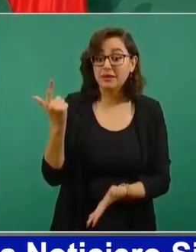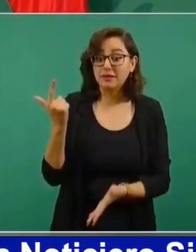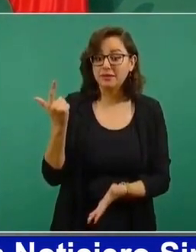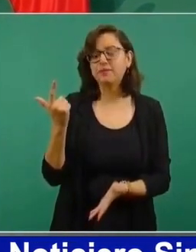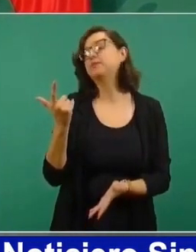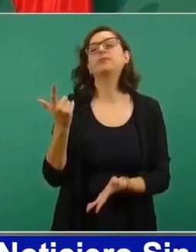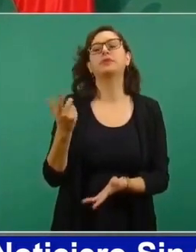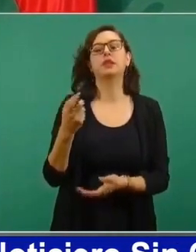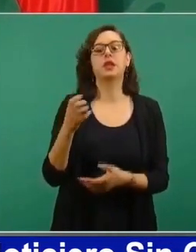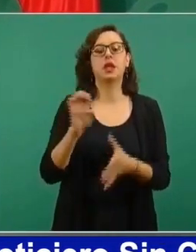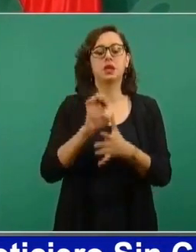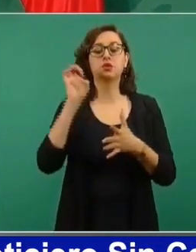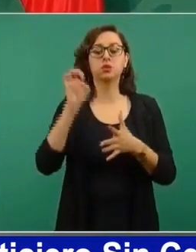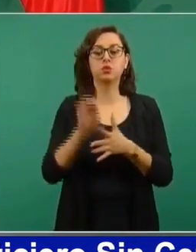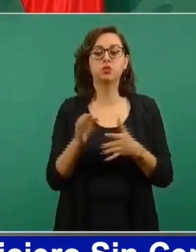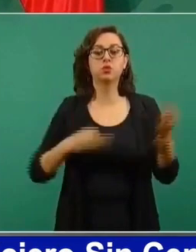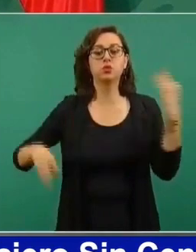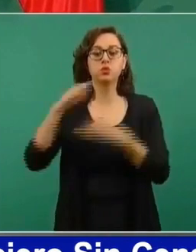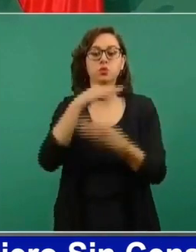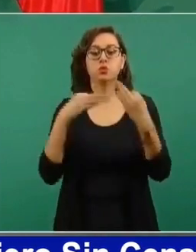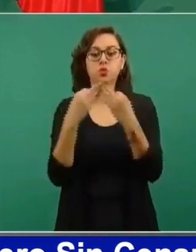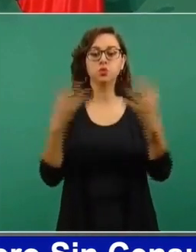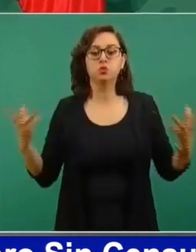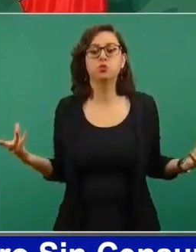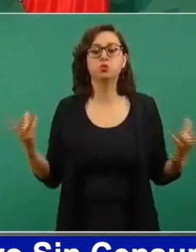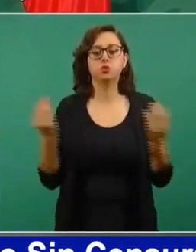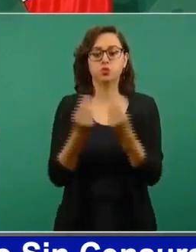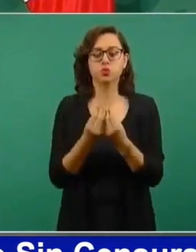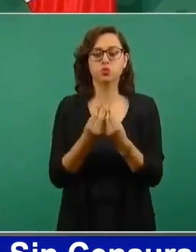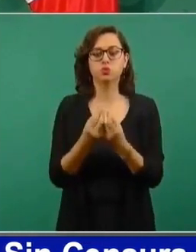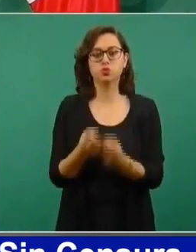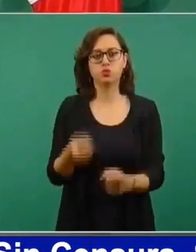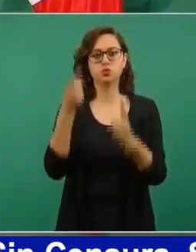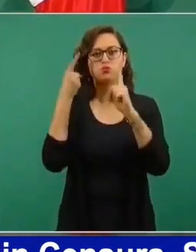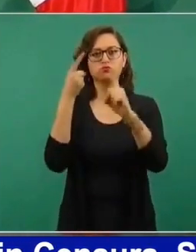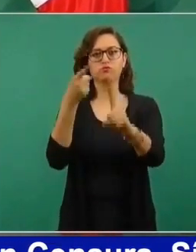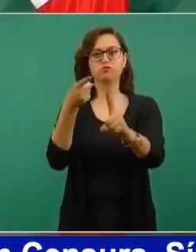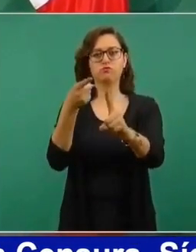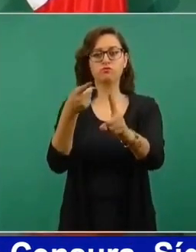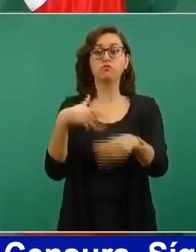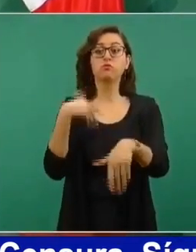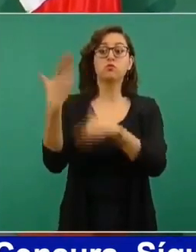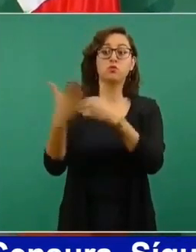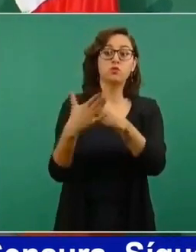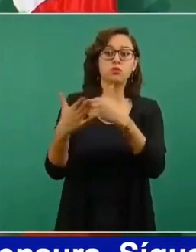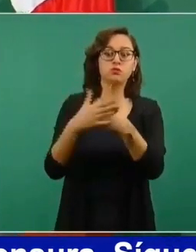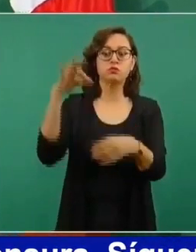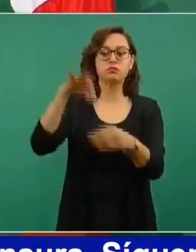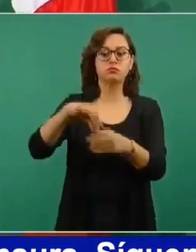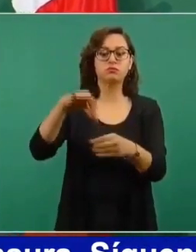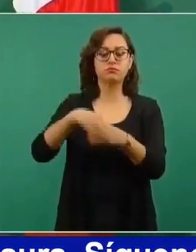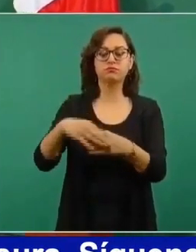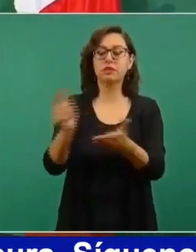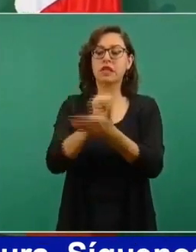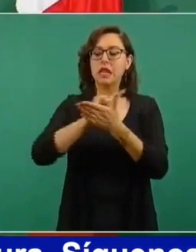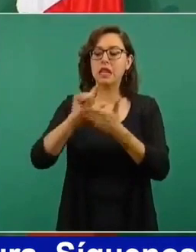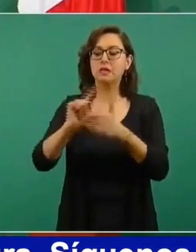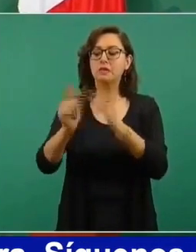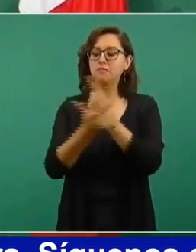entre todos que las elecciones sean limpias y libres. Y todos ayudar.